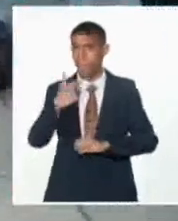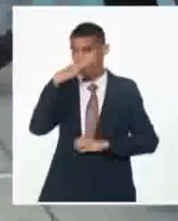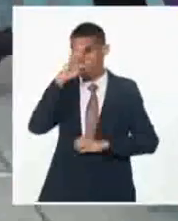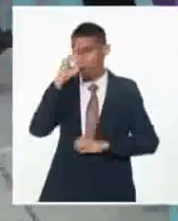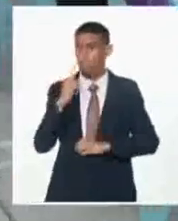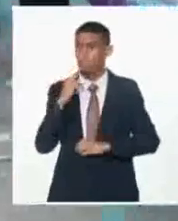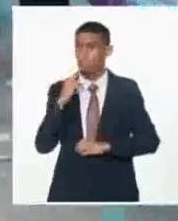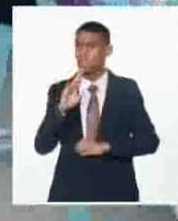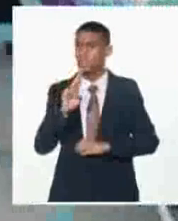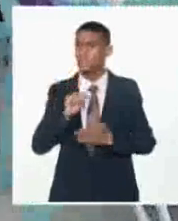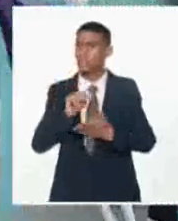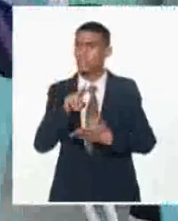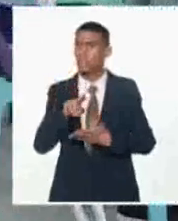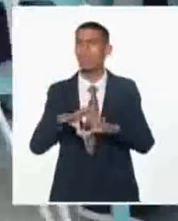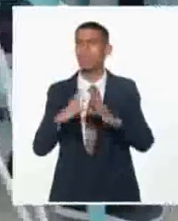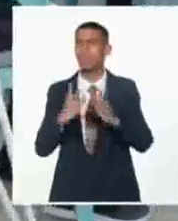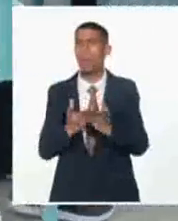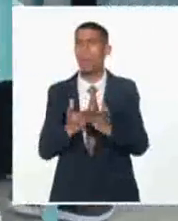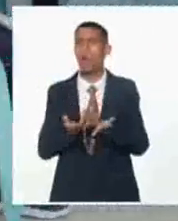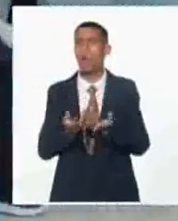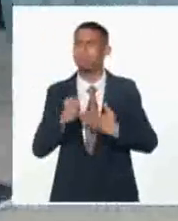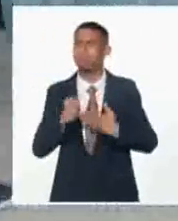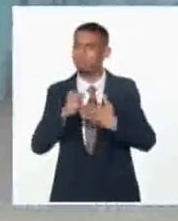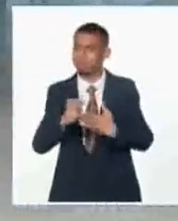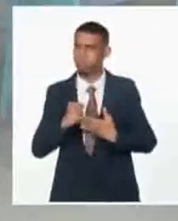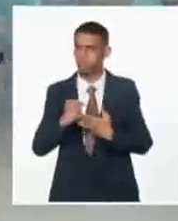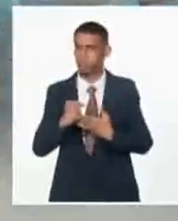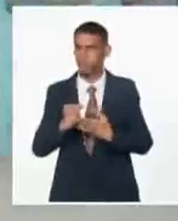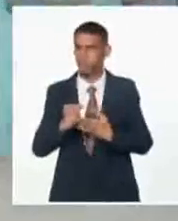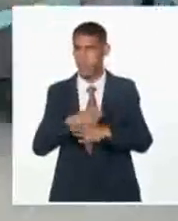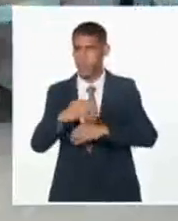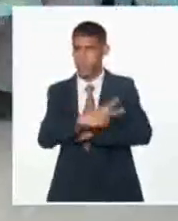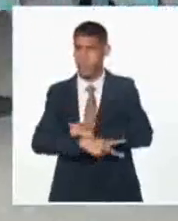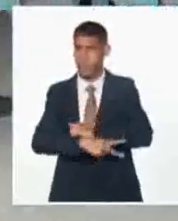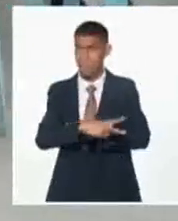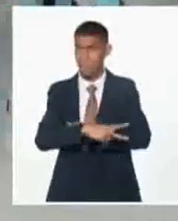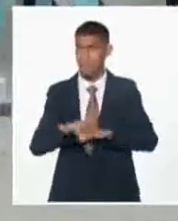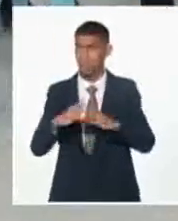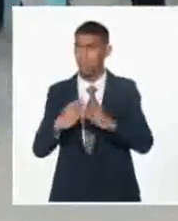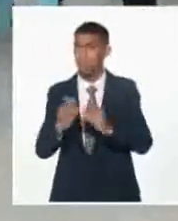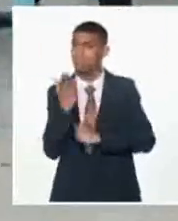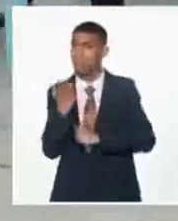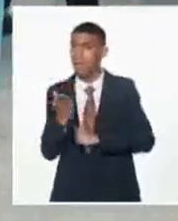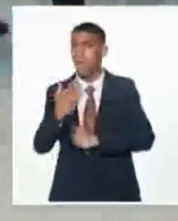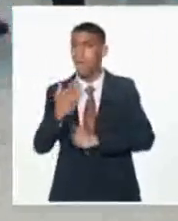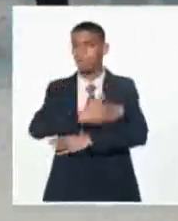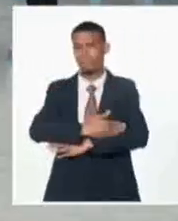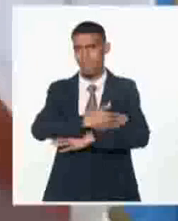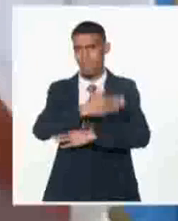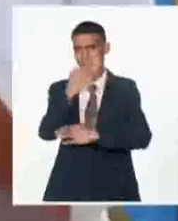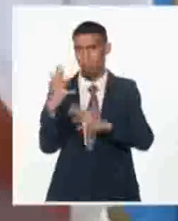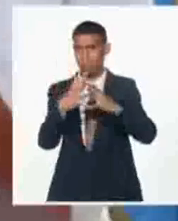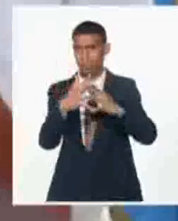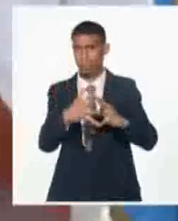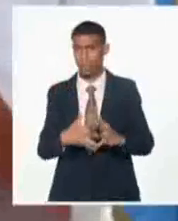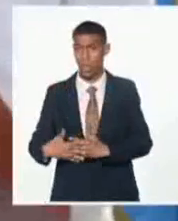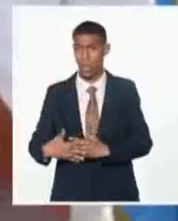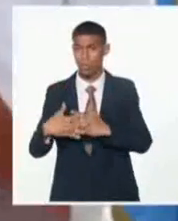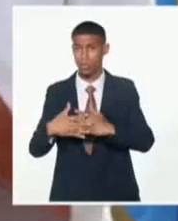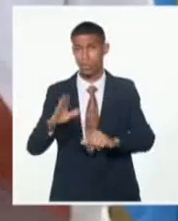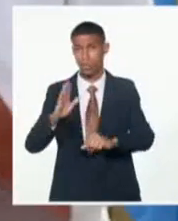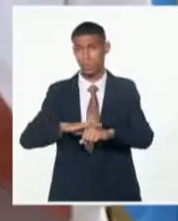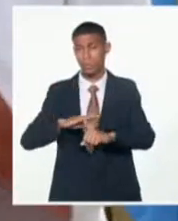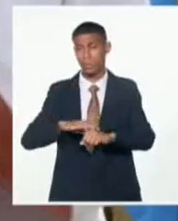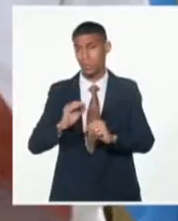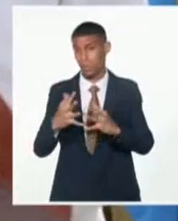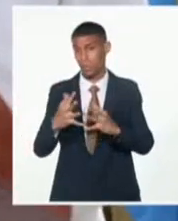del bloque comunitario y destacó el apoyo de las naciones del Caribe en la exigencia del levantamiento del bloqueo económico y financiero impuesto por